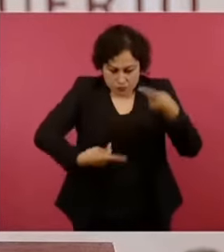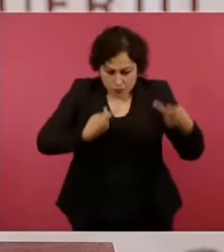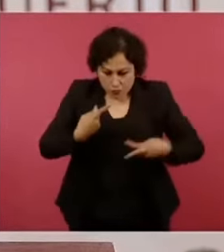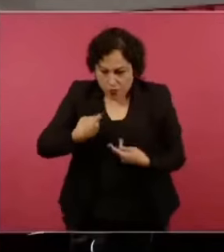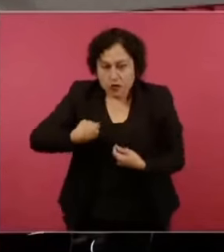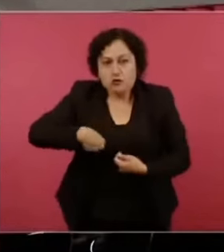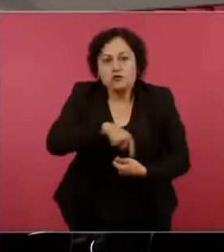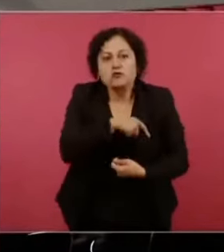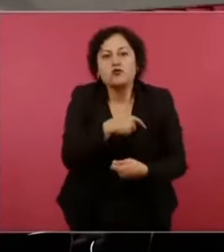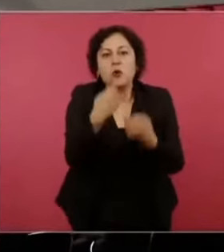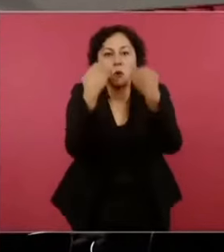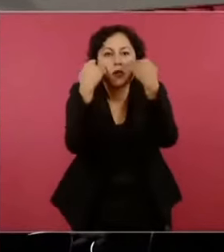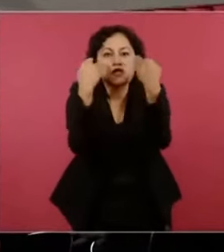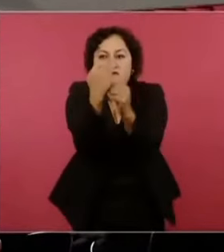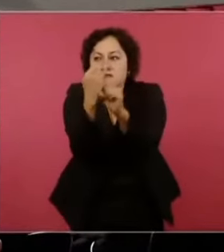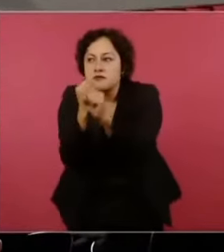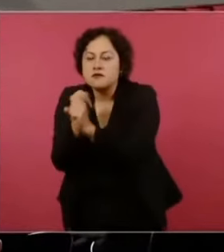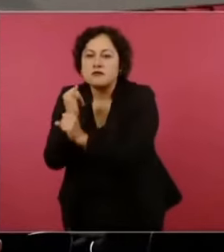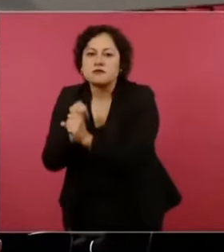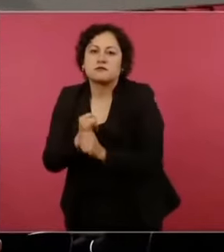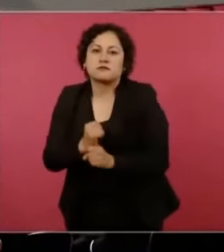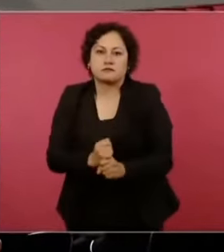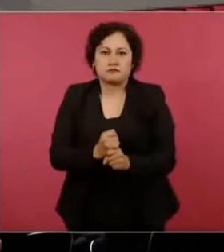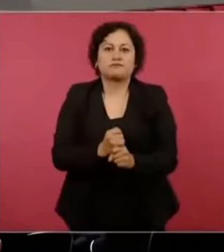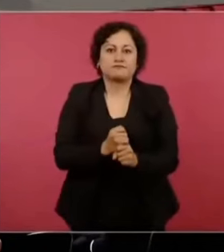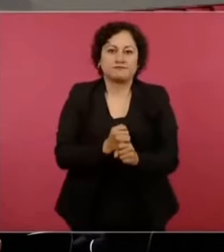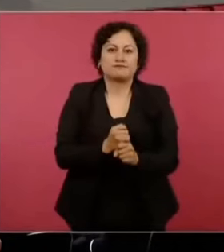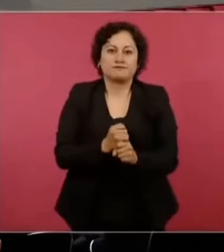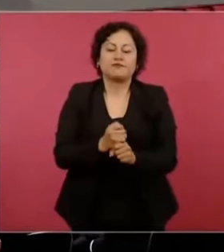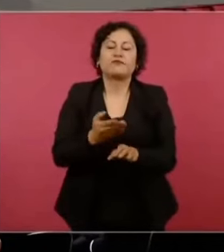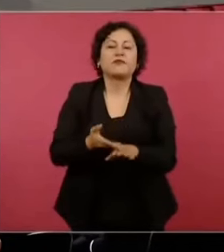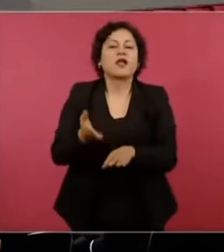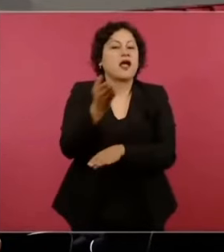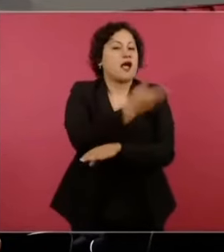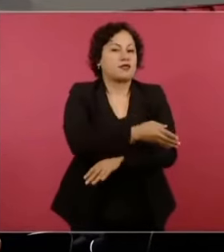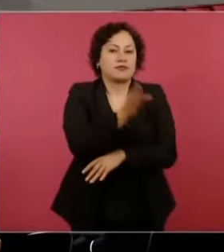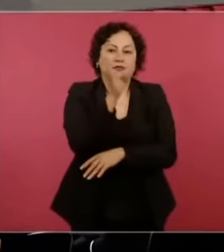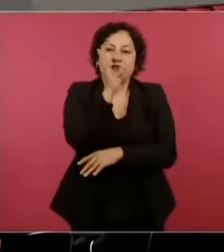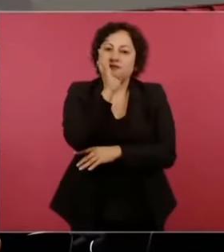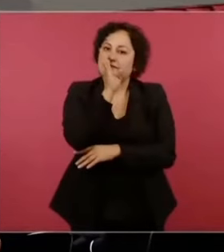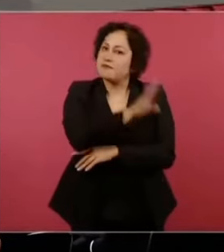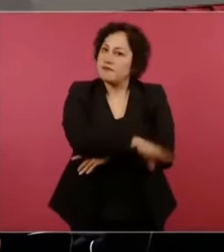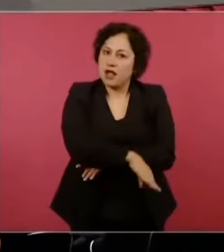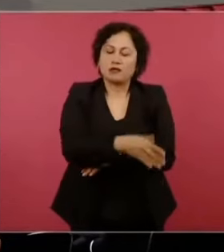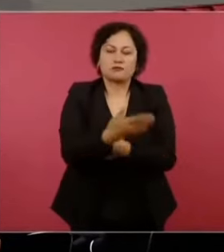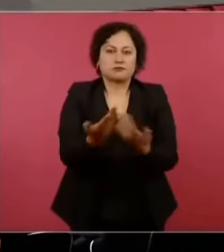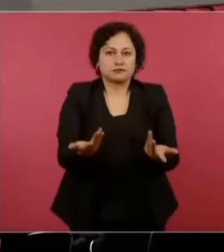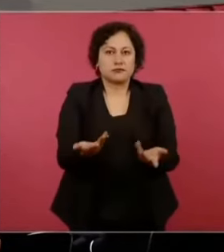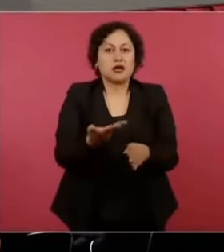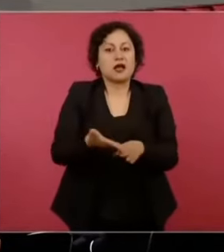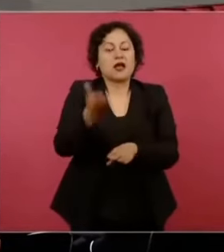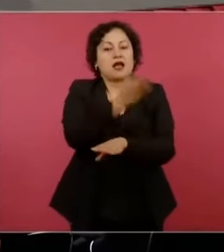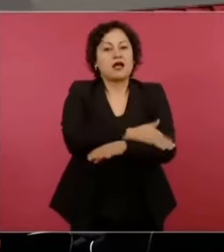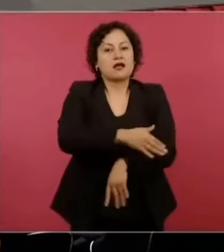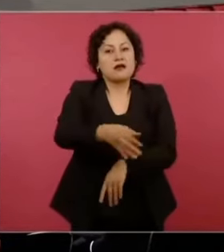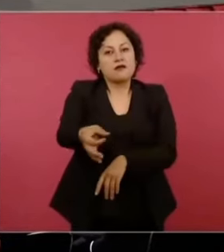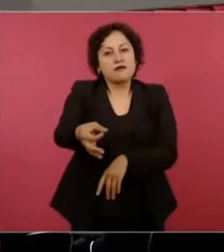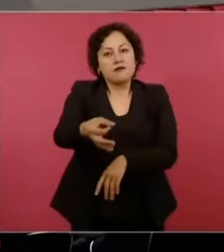invadido el sistema público de salud. Había farmacias particulares,